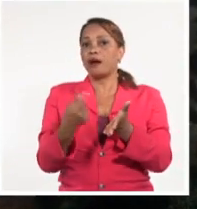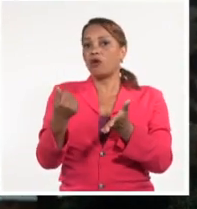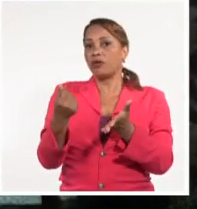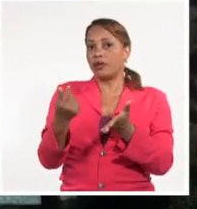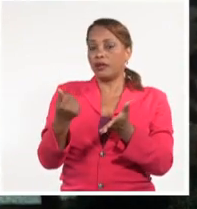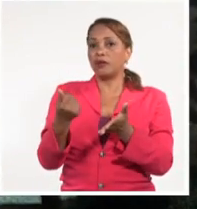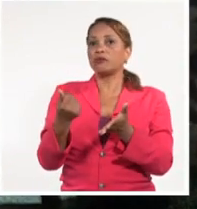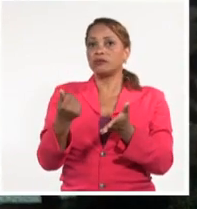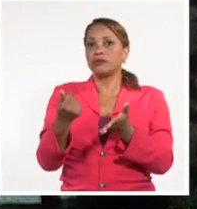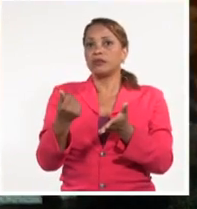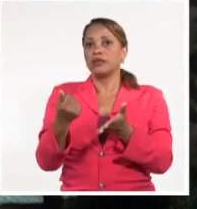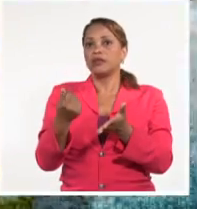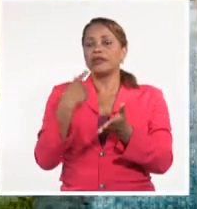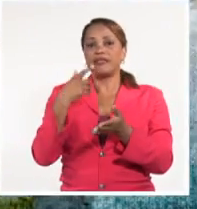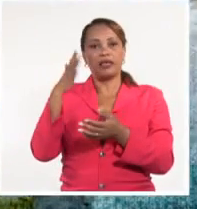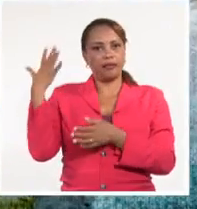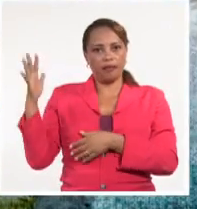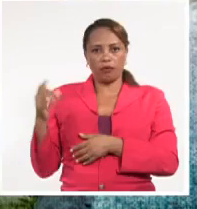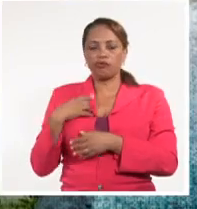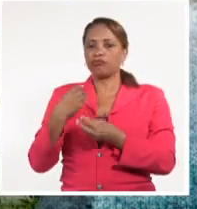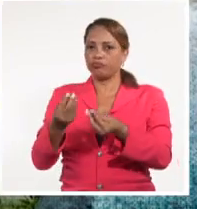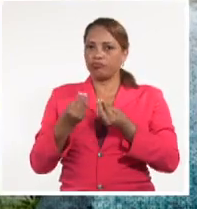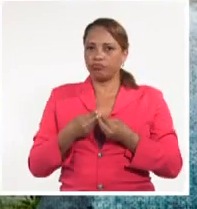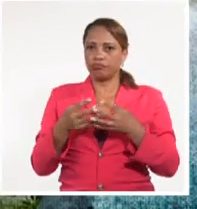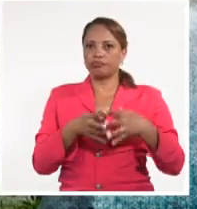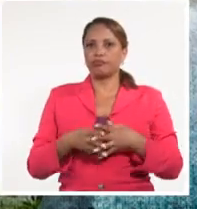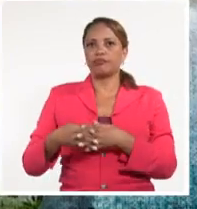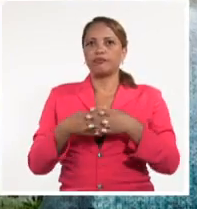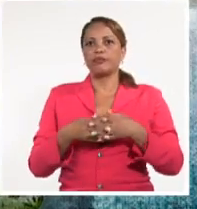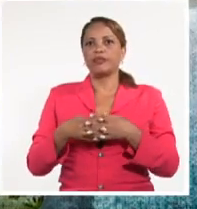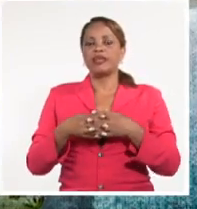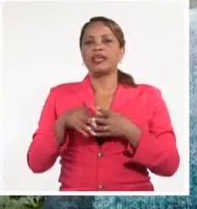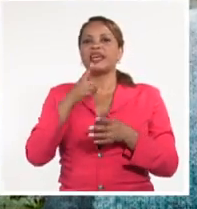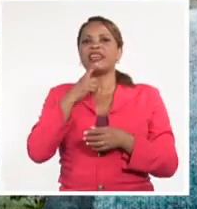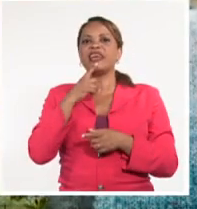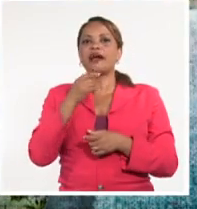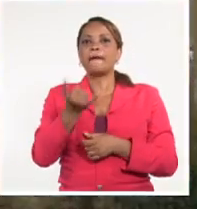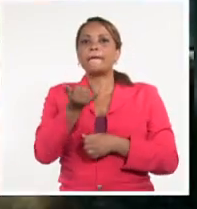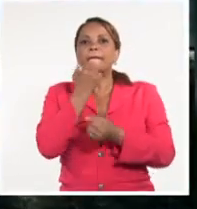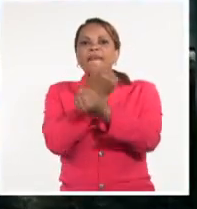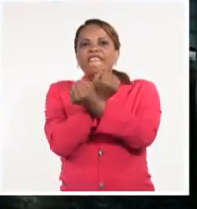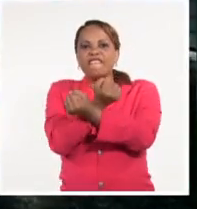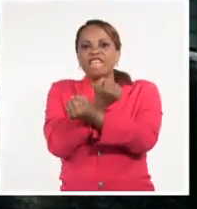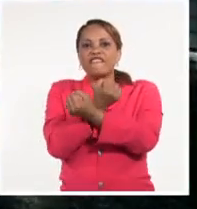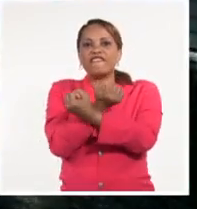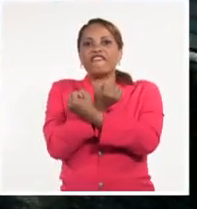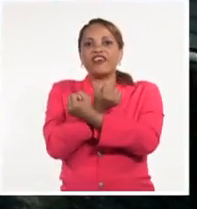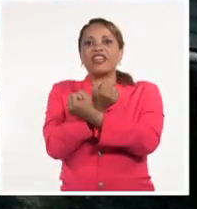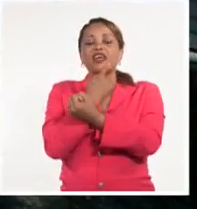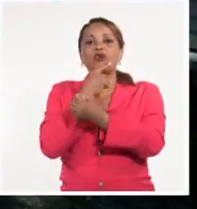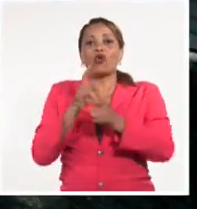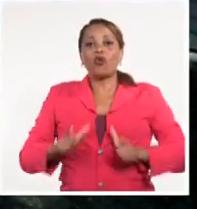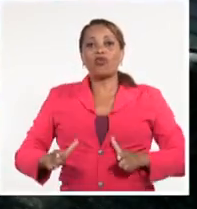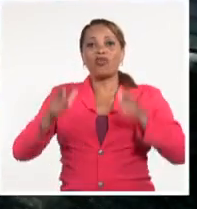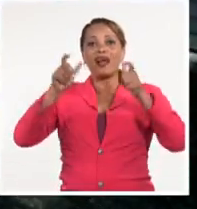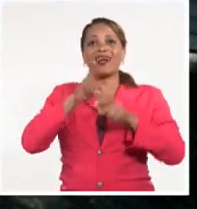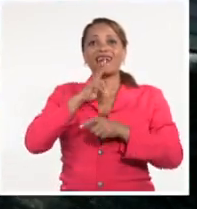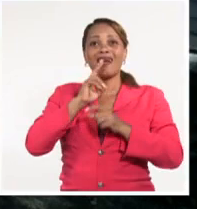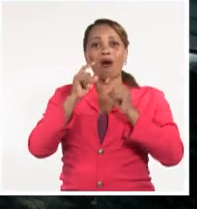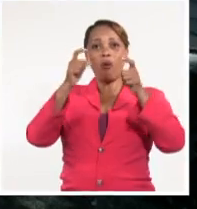allá del exterior. Quería envenenar los tanques del agua allá arriba que hay